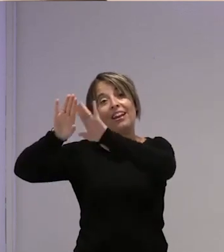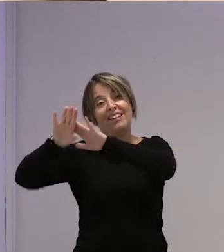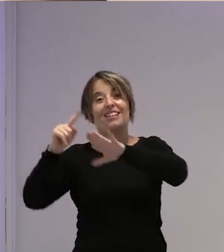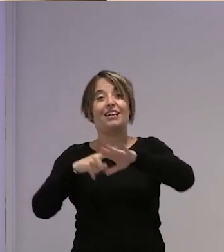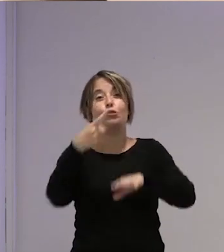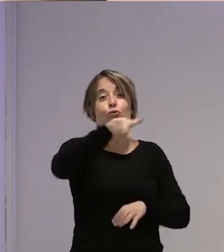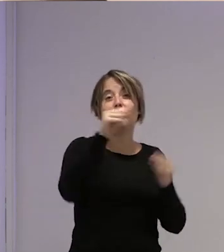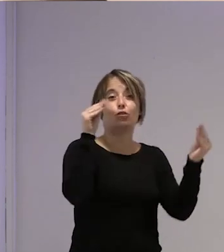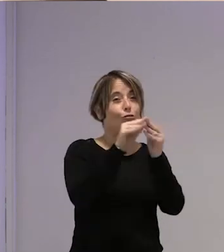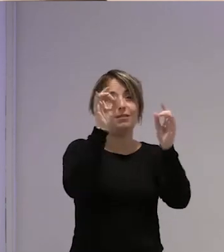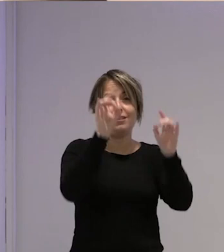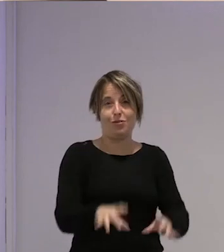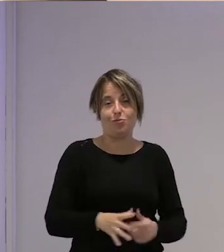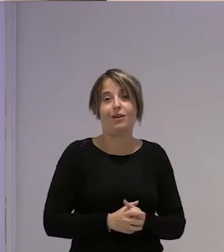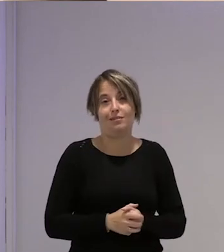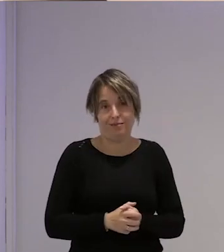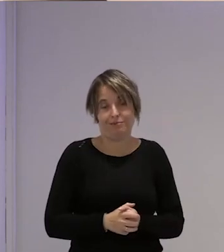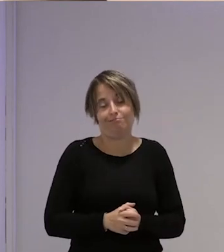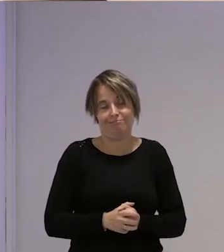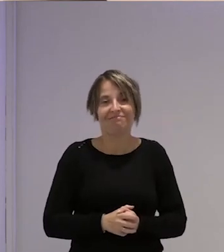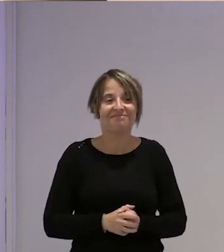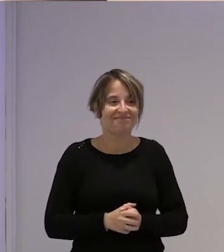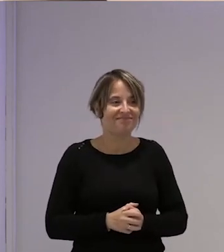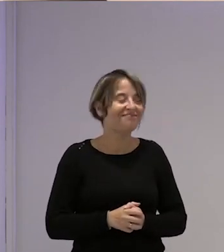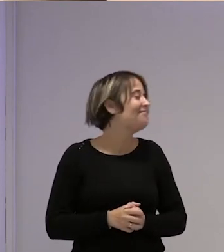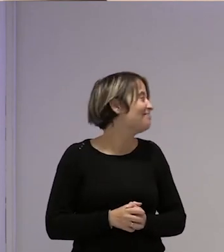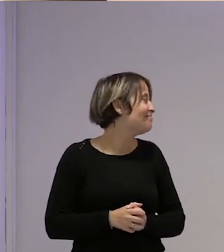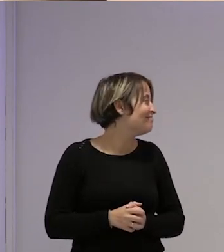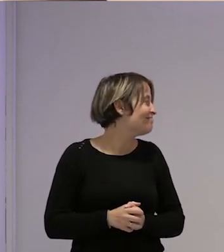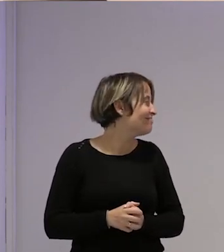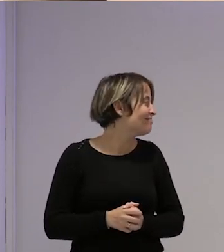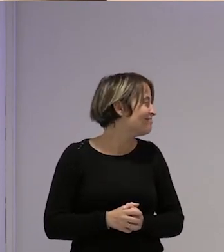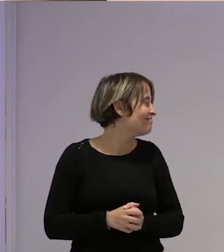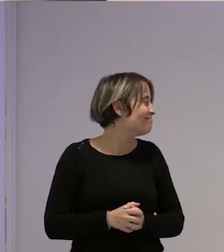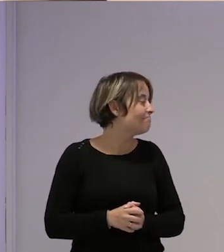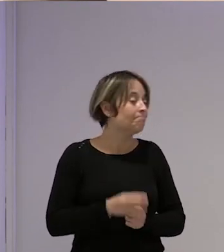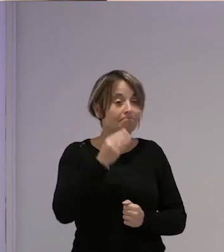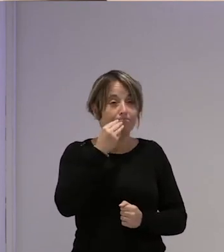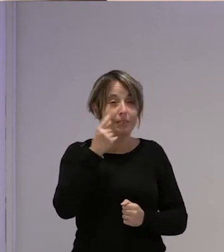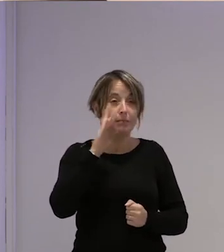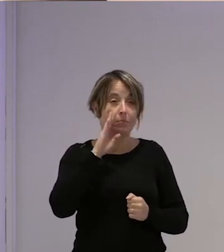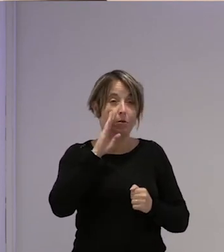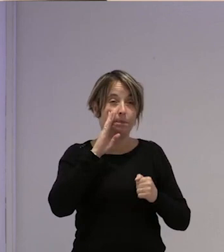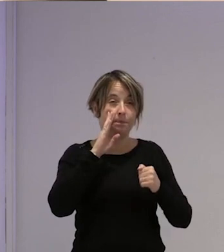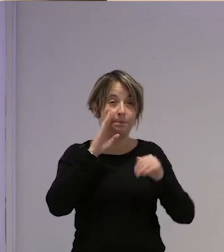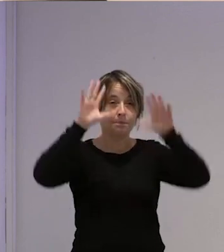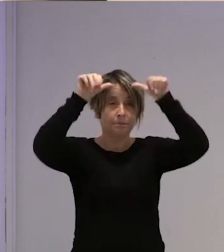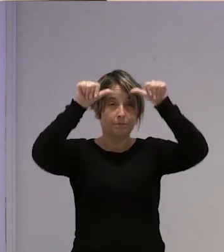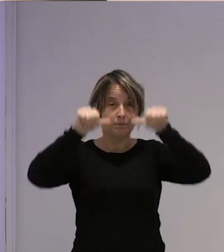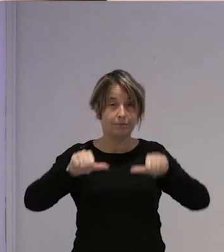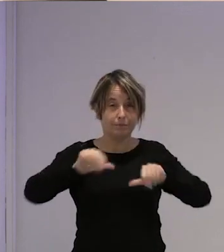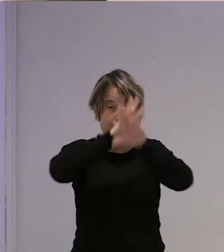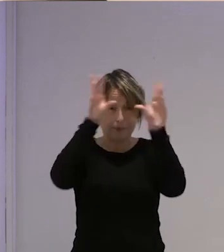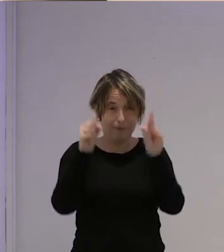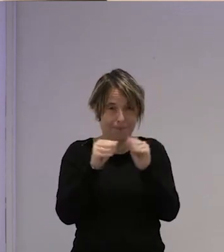hay que ser muy limpio algo será madre mía bueno con todo esto aparte de lo de los